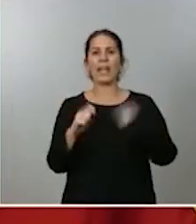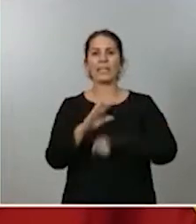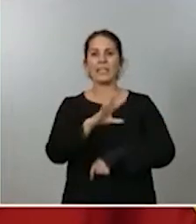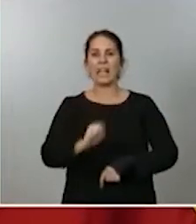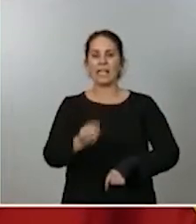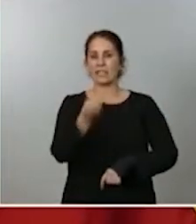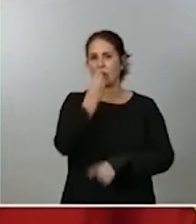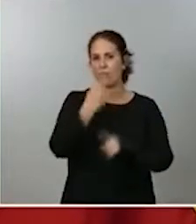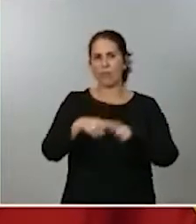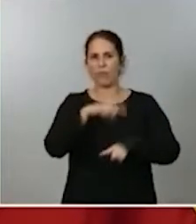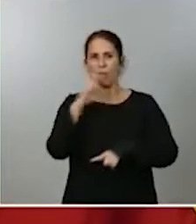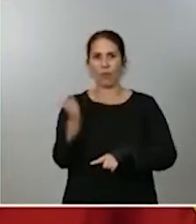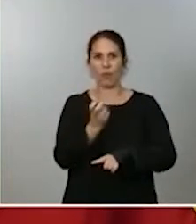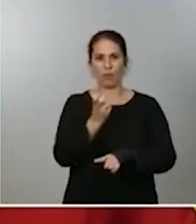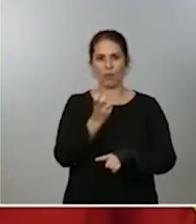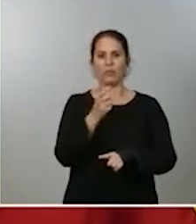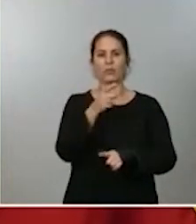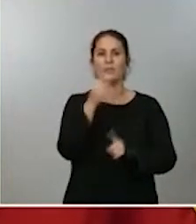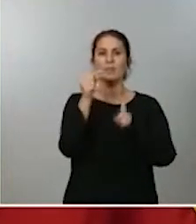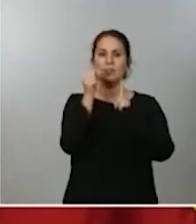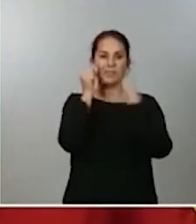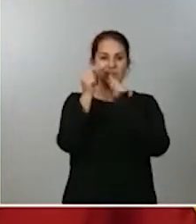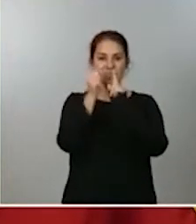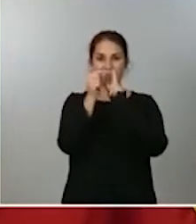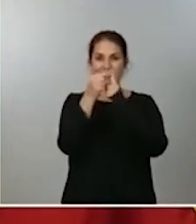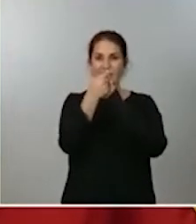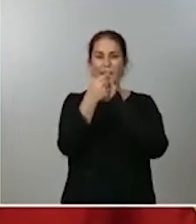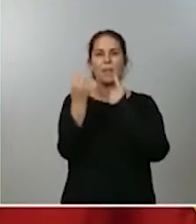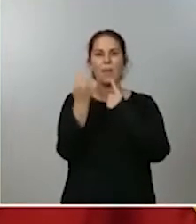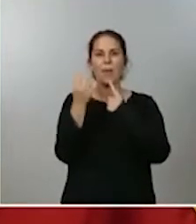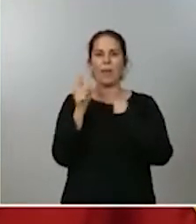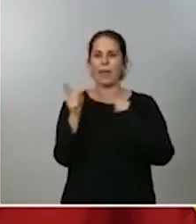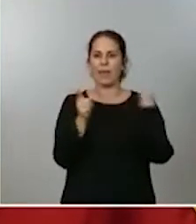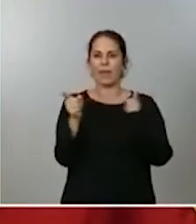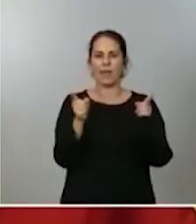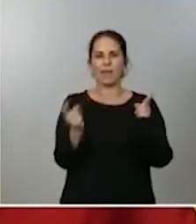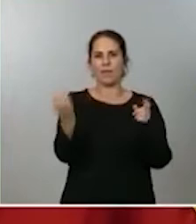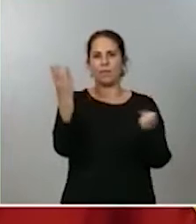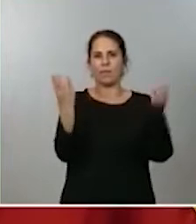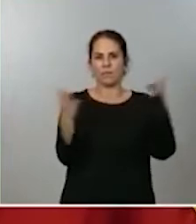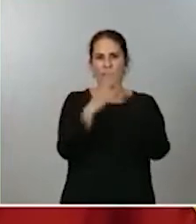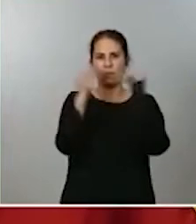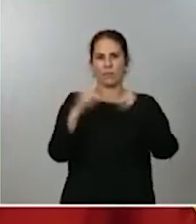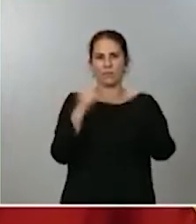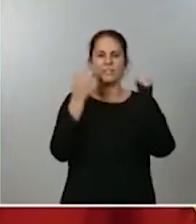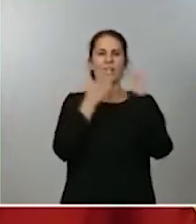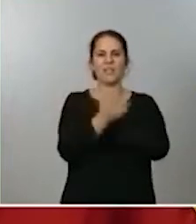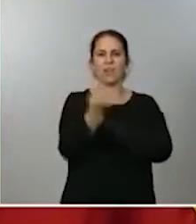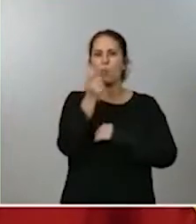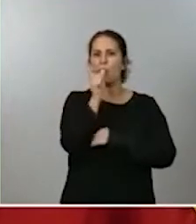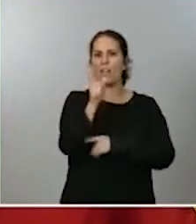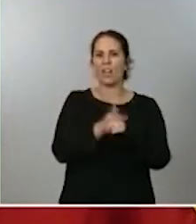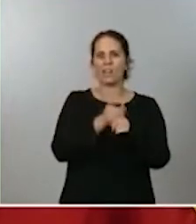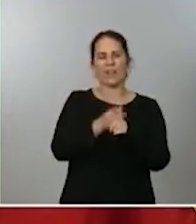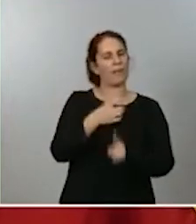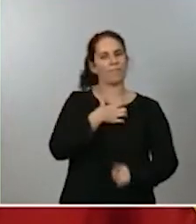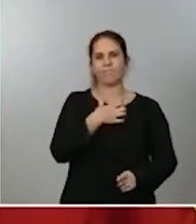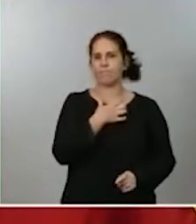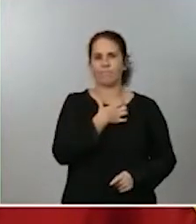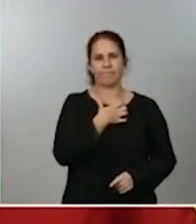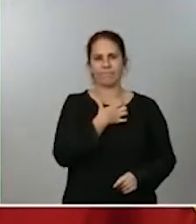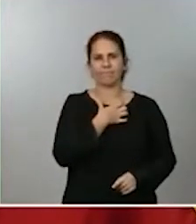tienen que ser fijados por las partes por tanto no puede existir un precio de referencia ello iría contra